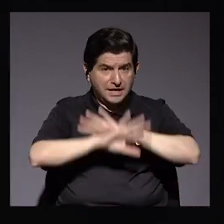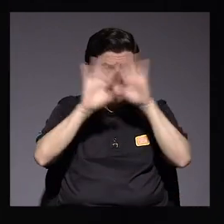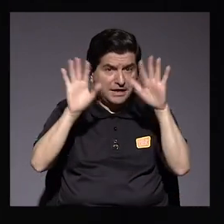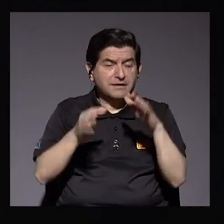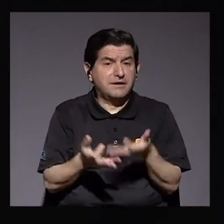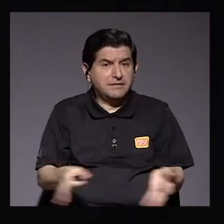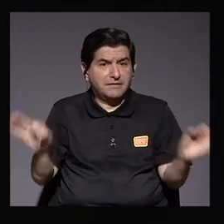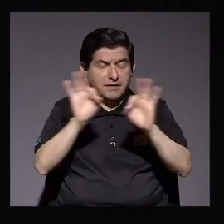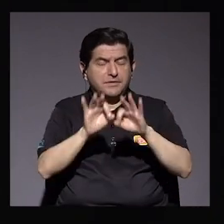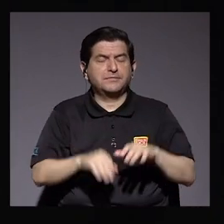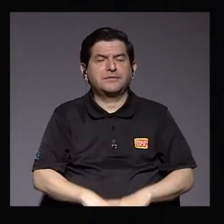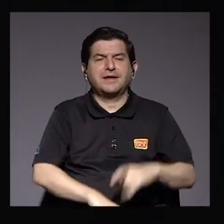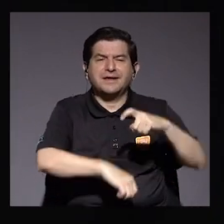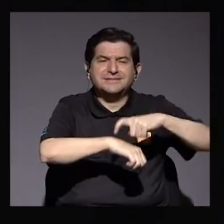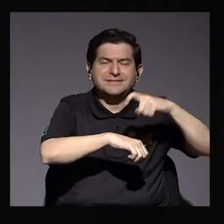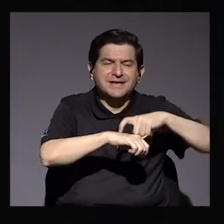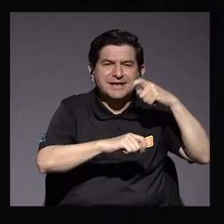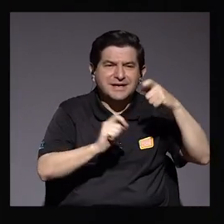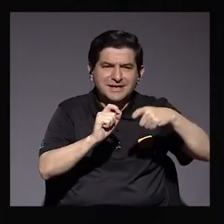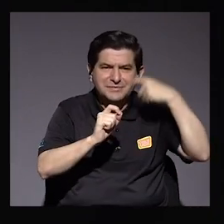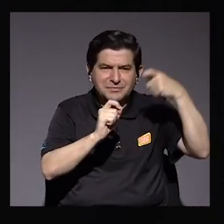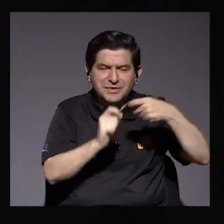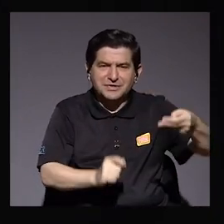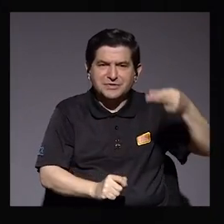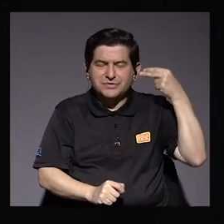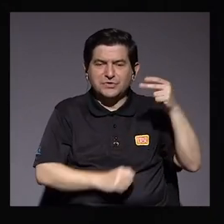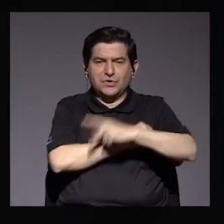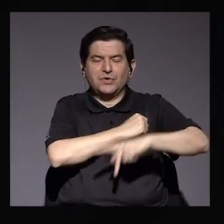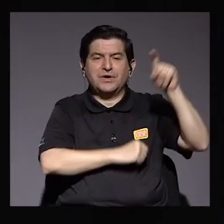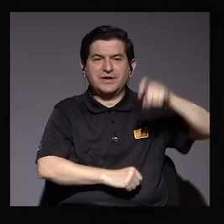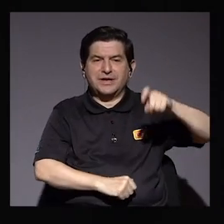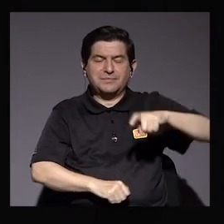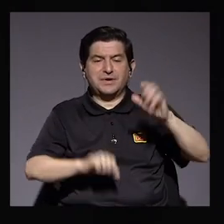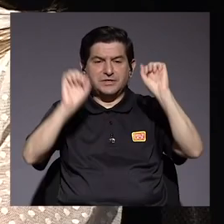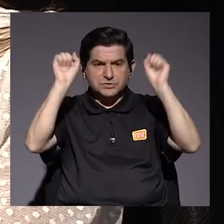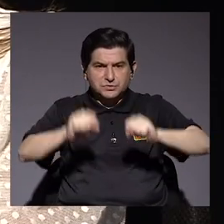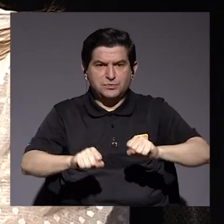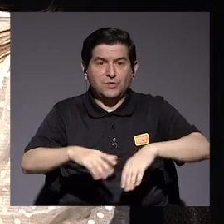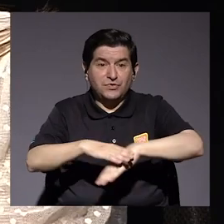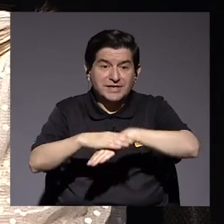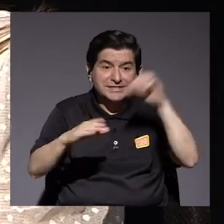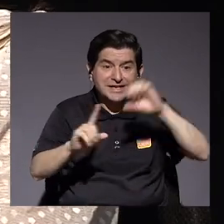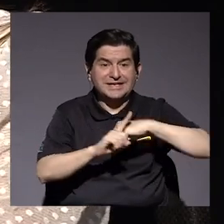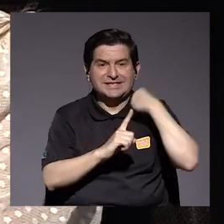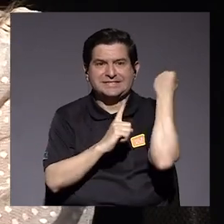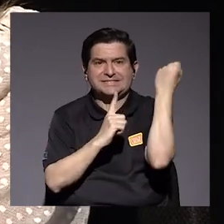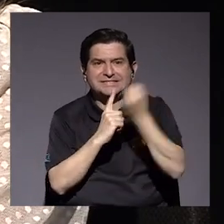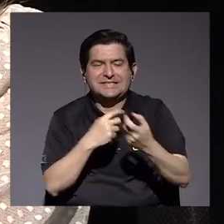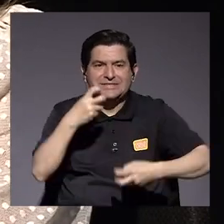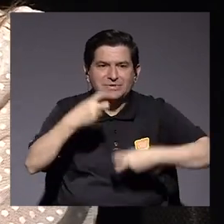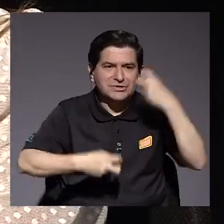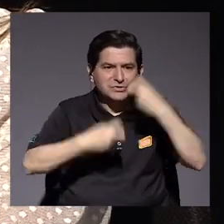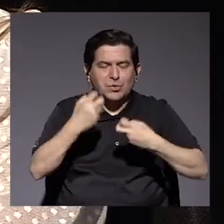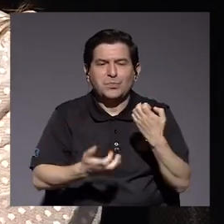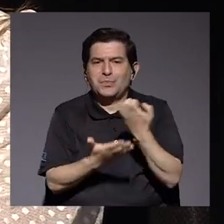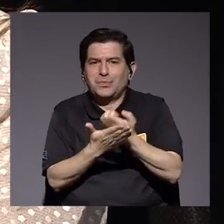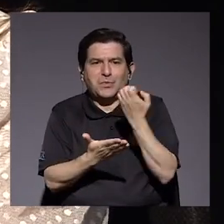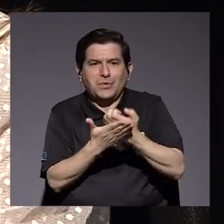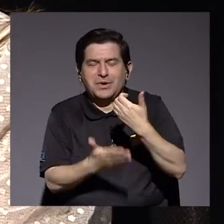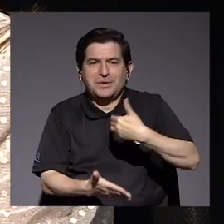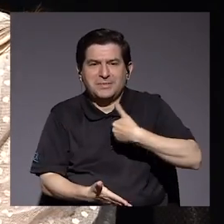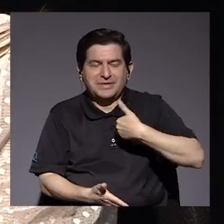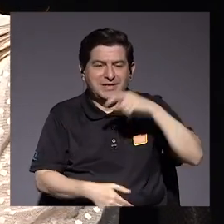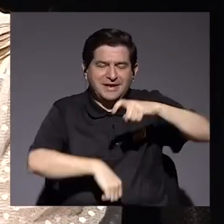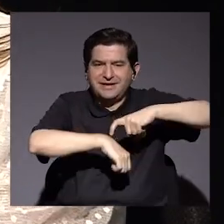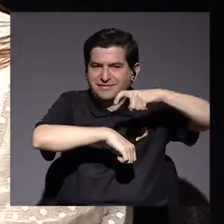salvaguarda. Exacto, es que era una coyuntura en el momento que el país estaba necesitando para poder salir del hueco y del problema